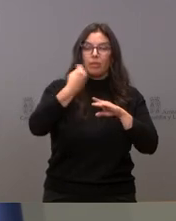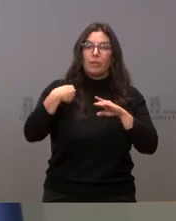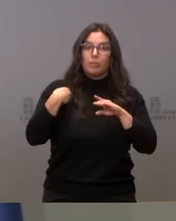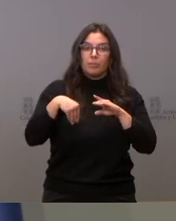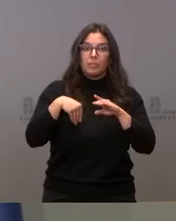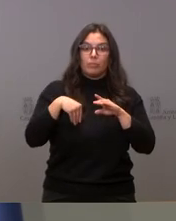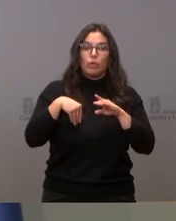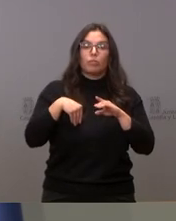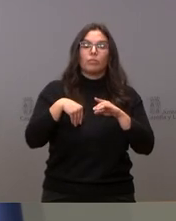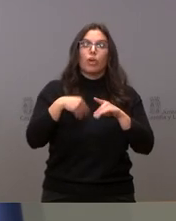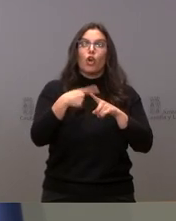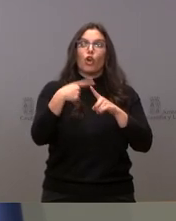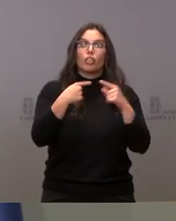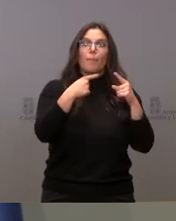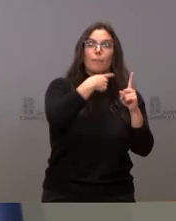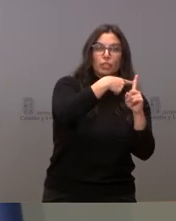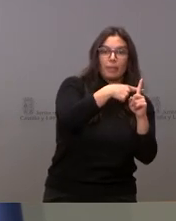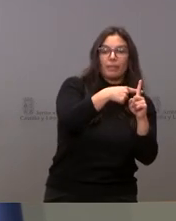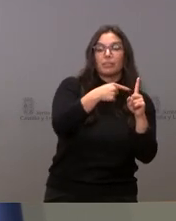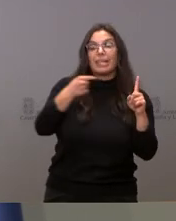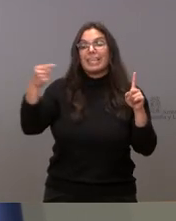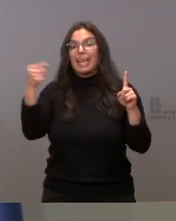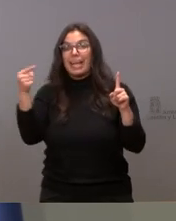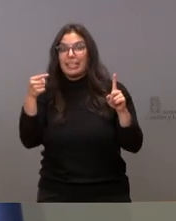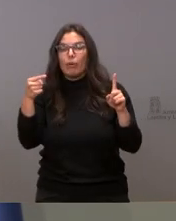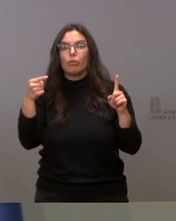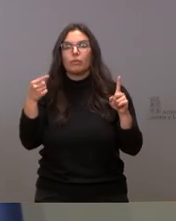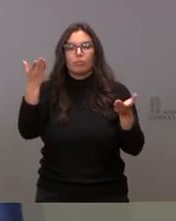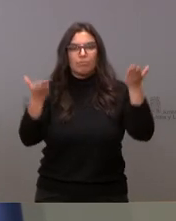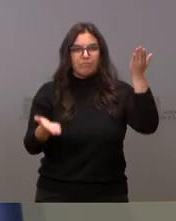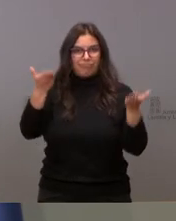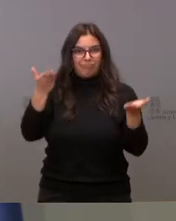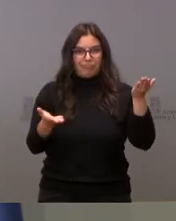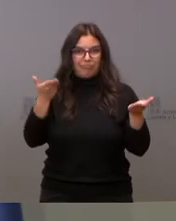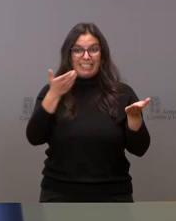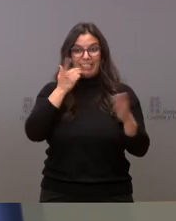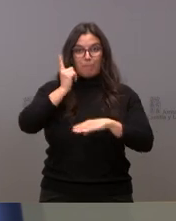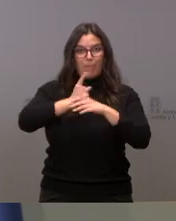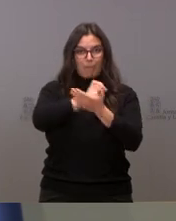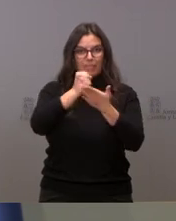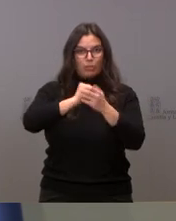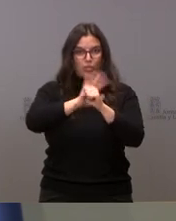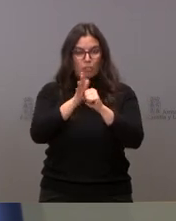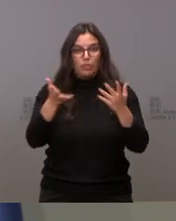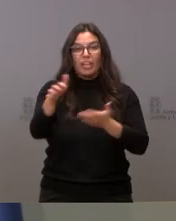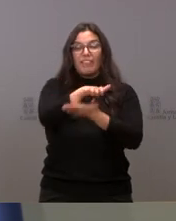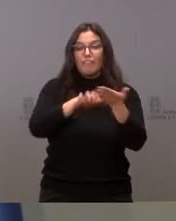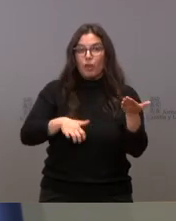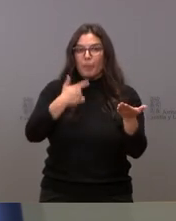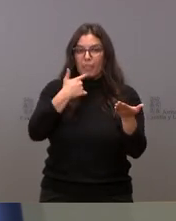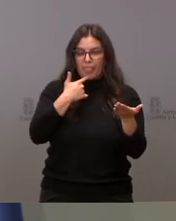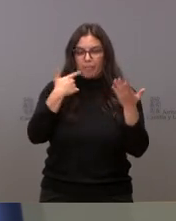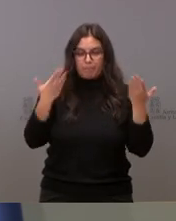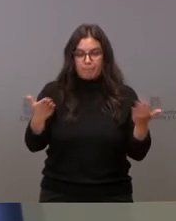positivo y desde el punto de vista negativo, porque también le vemos inconvenientes. Lo que dice ese informe es que el pasaporte tiene